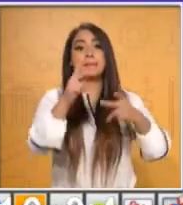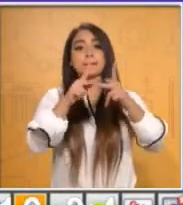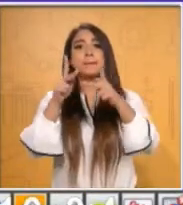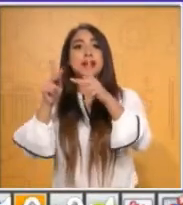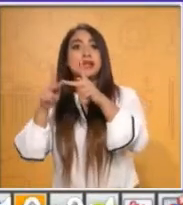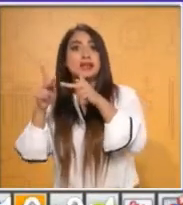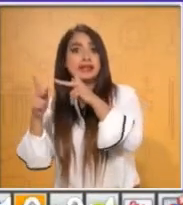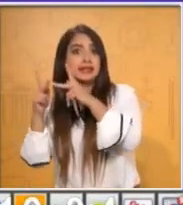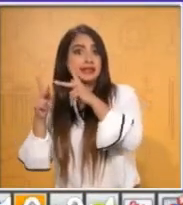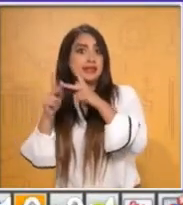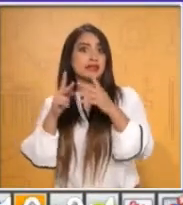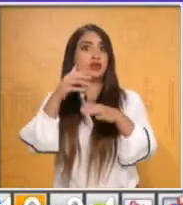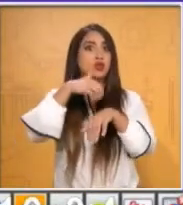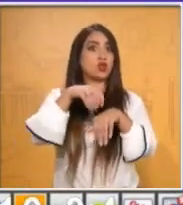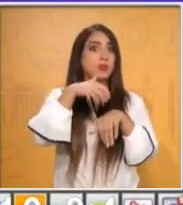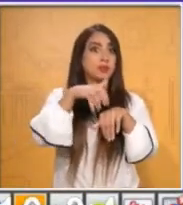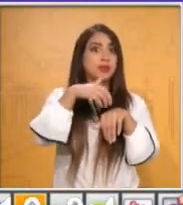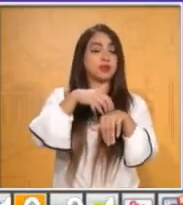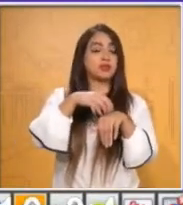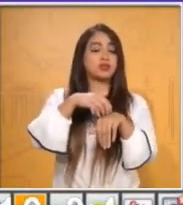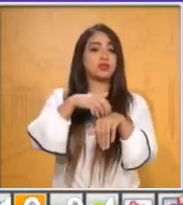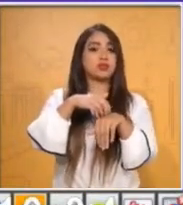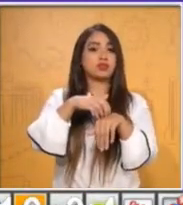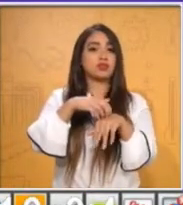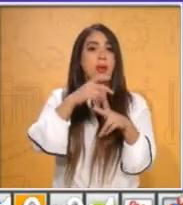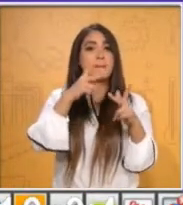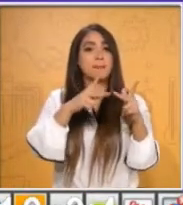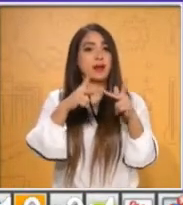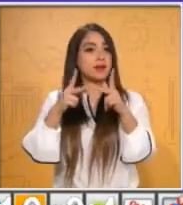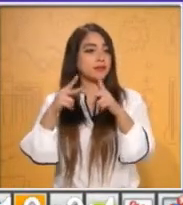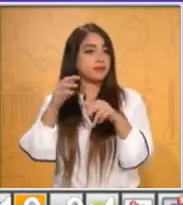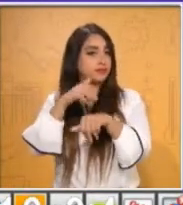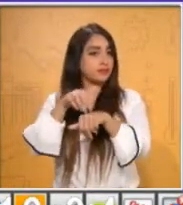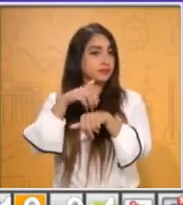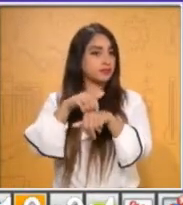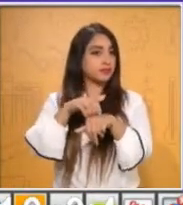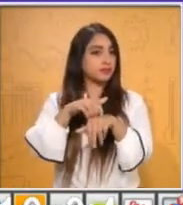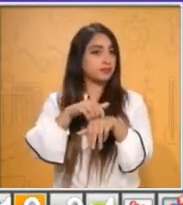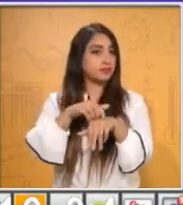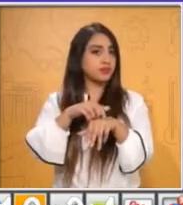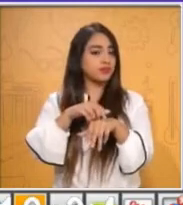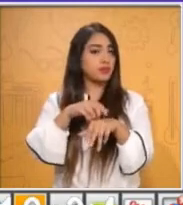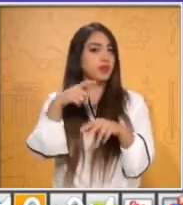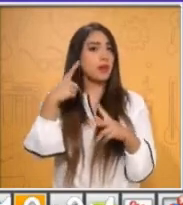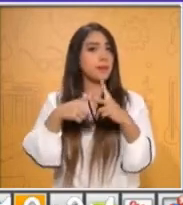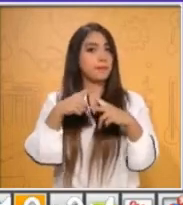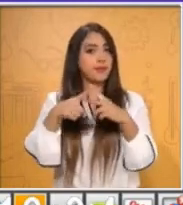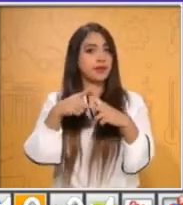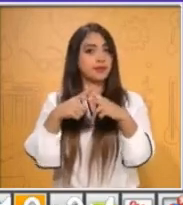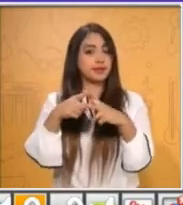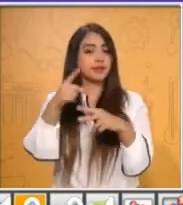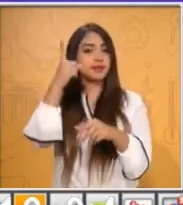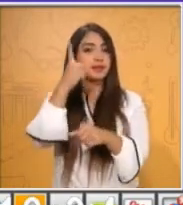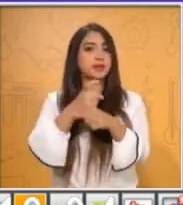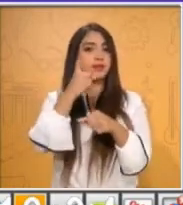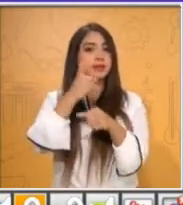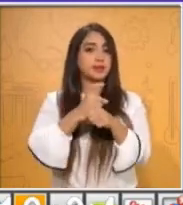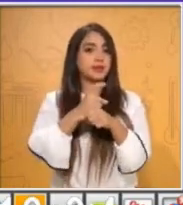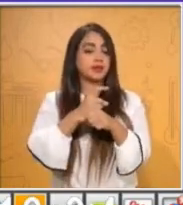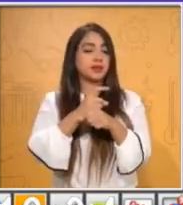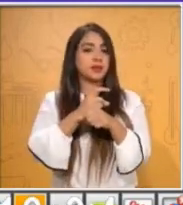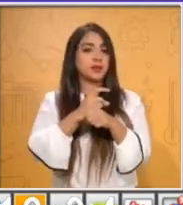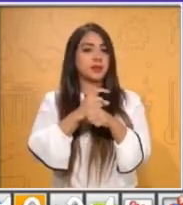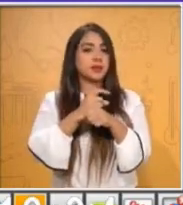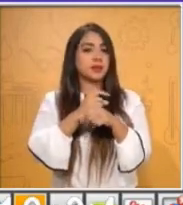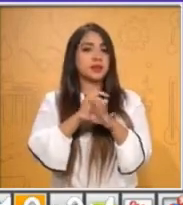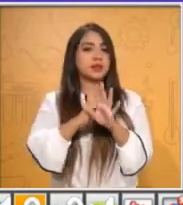Descomposición de números, aprendizaje esperado, descomposición de números, materia matemáticas primer grado. Para